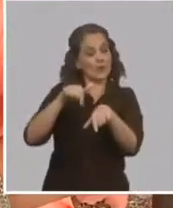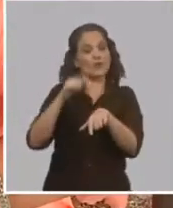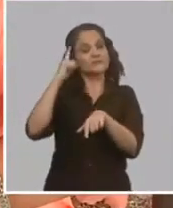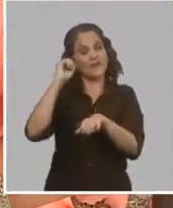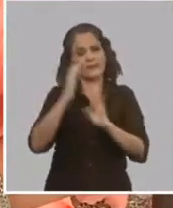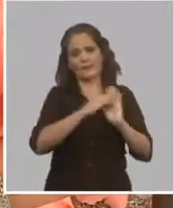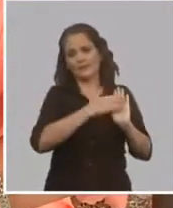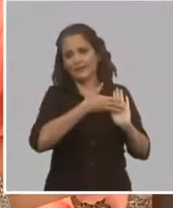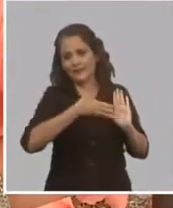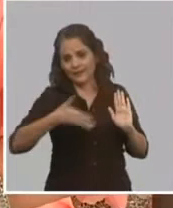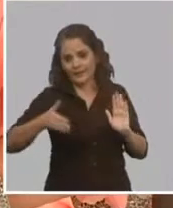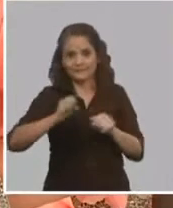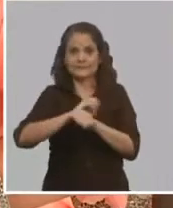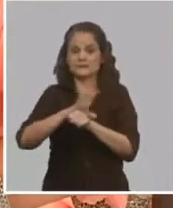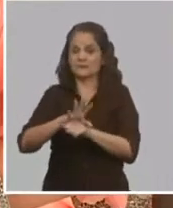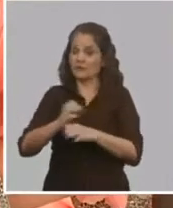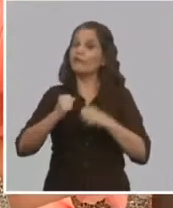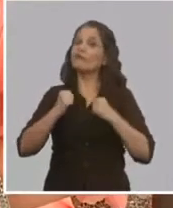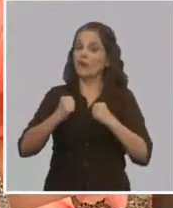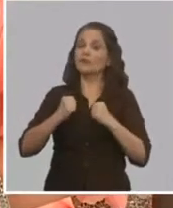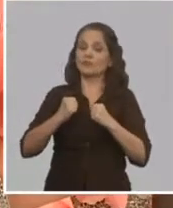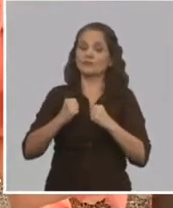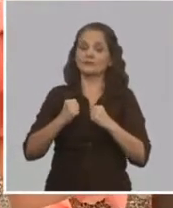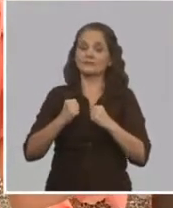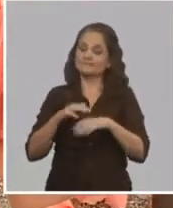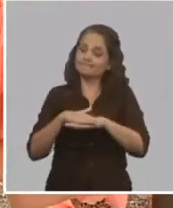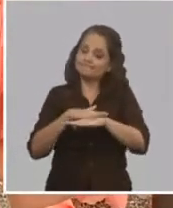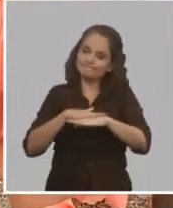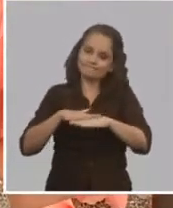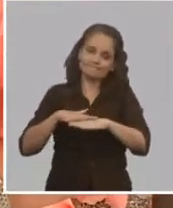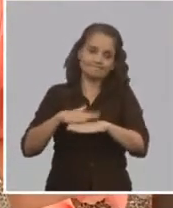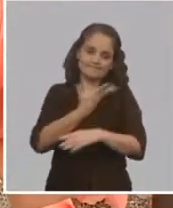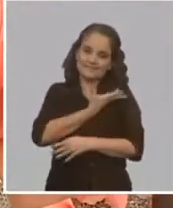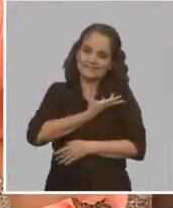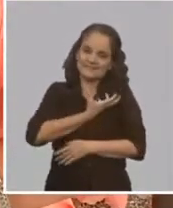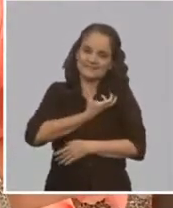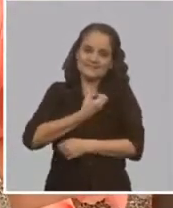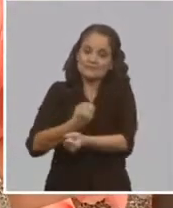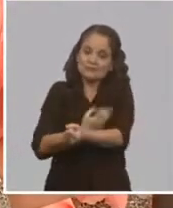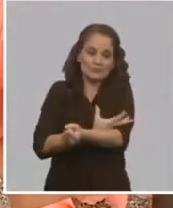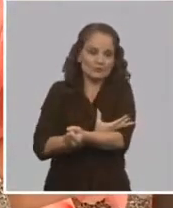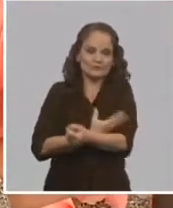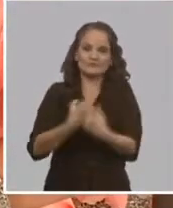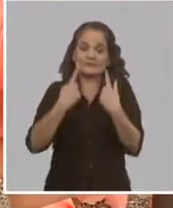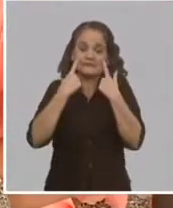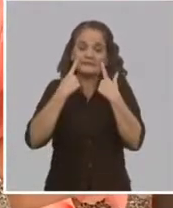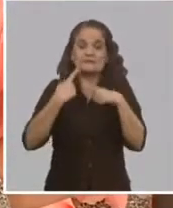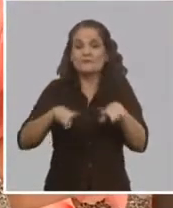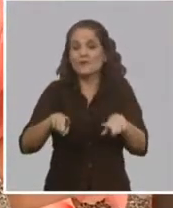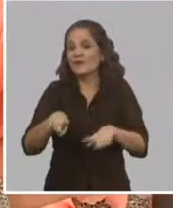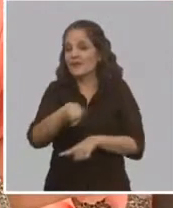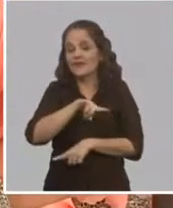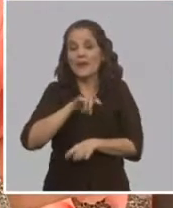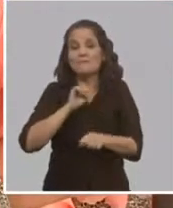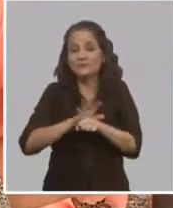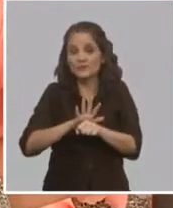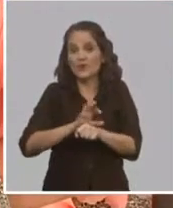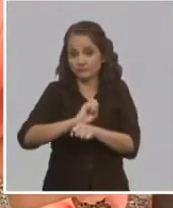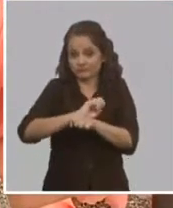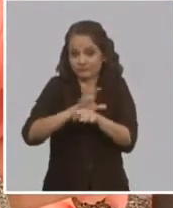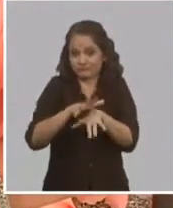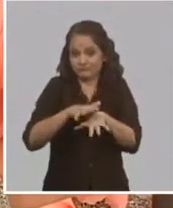Te tengo que decir, y un poco disculpe, que cuando uno empezó esta situación,